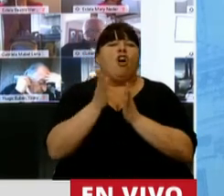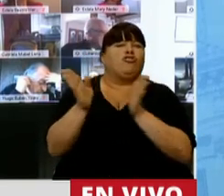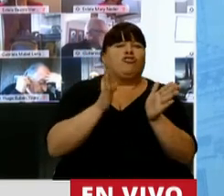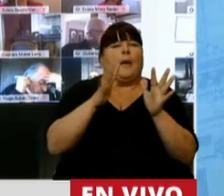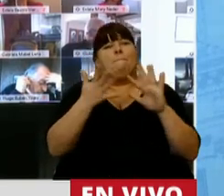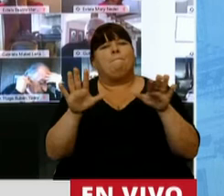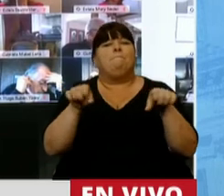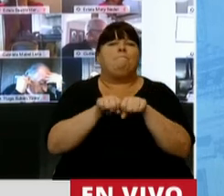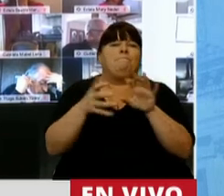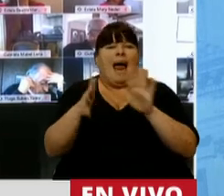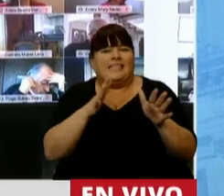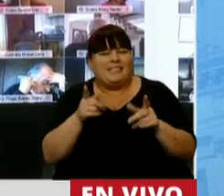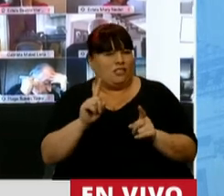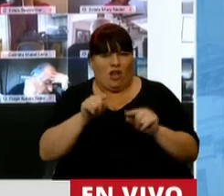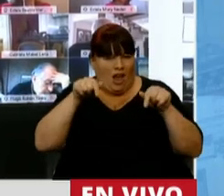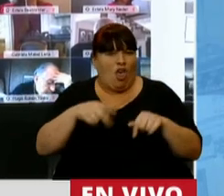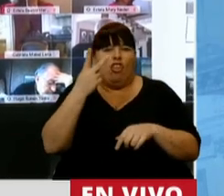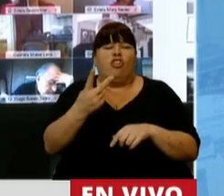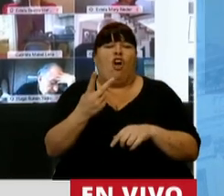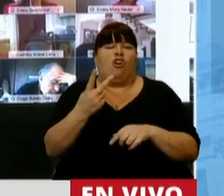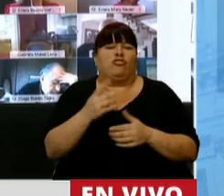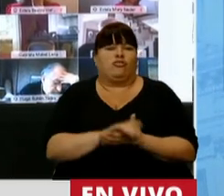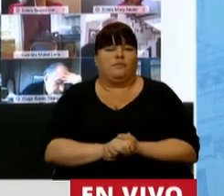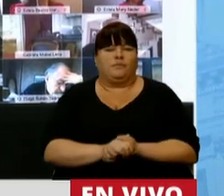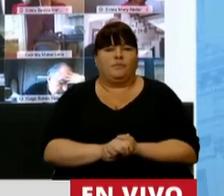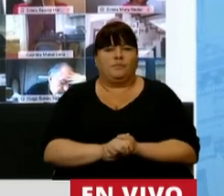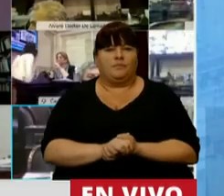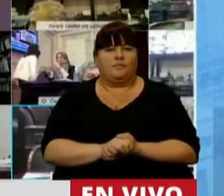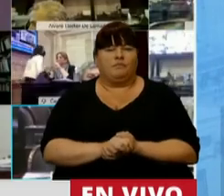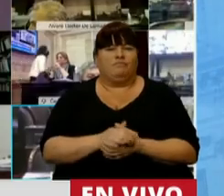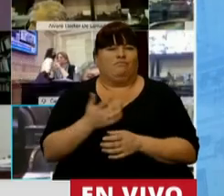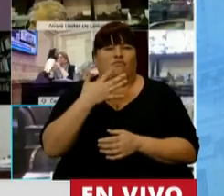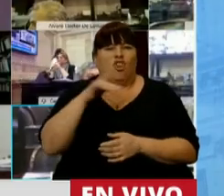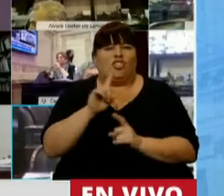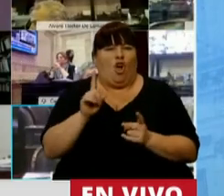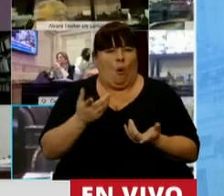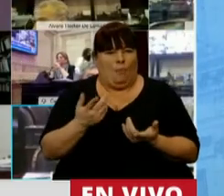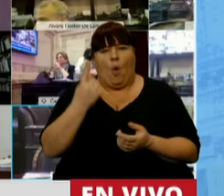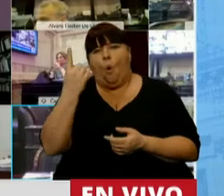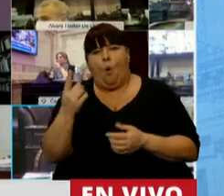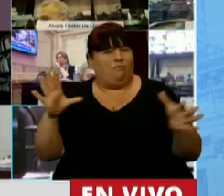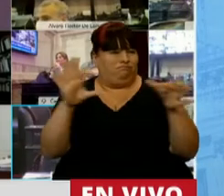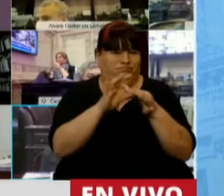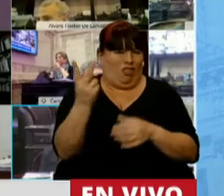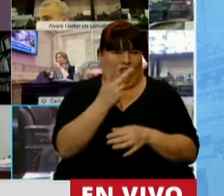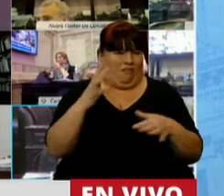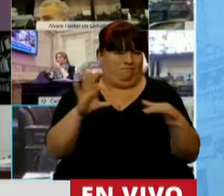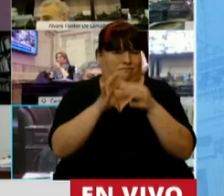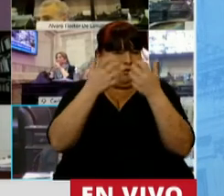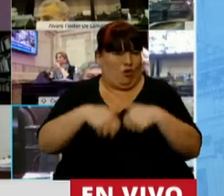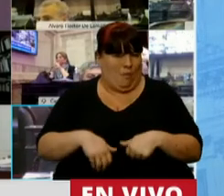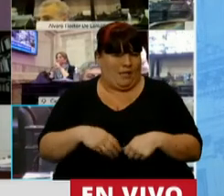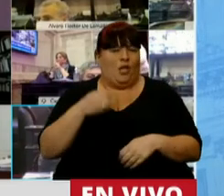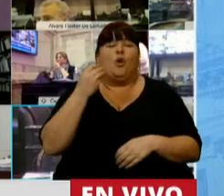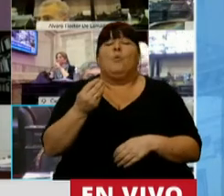significantes que no pueden entenderse una sin la otra, porque